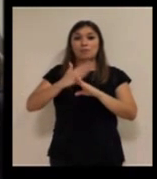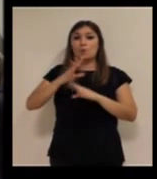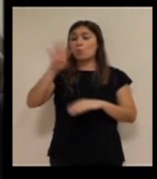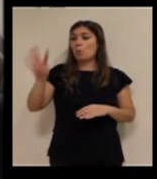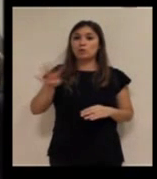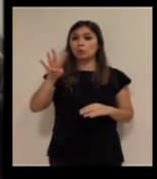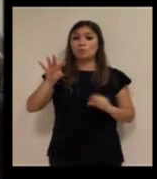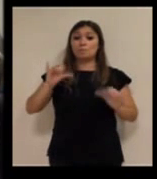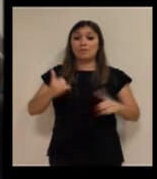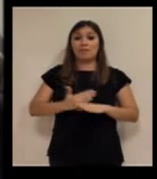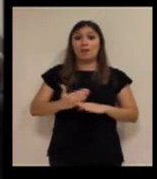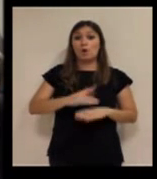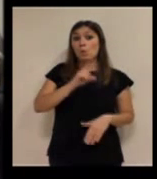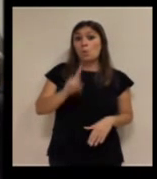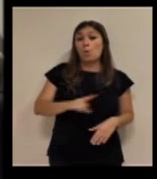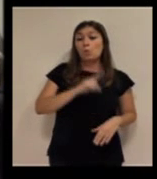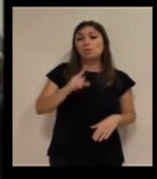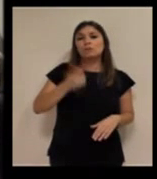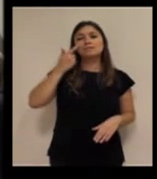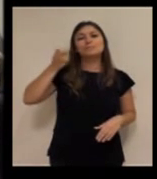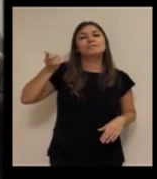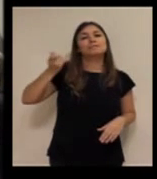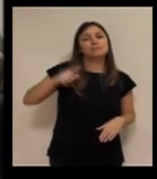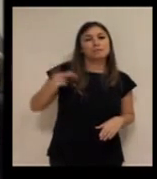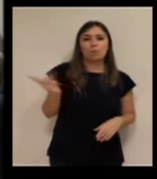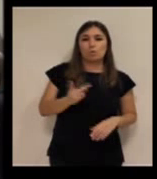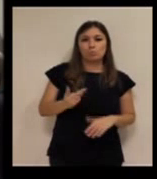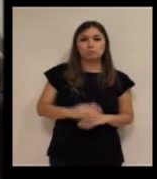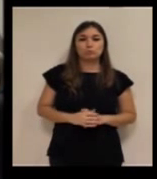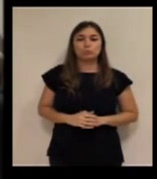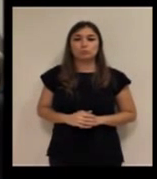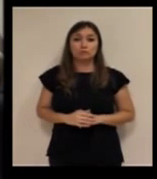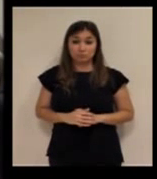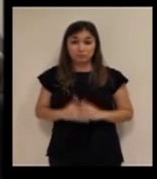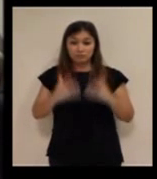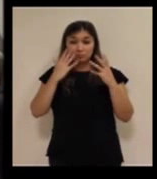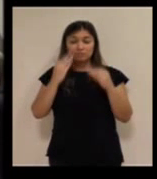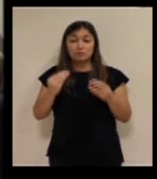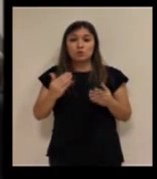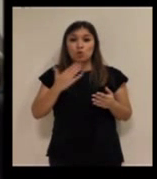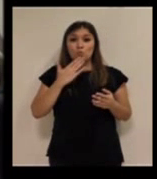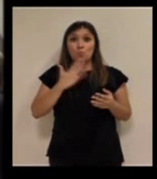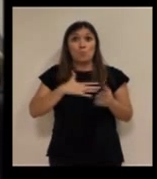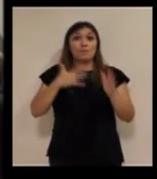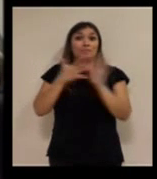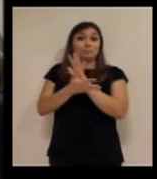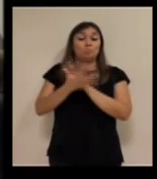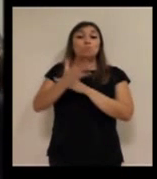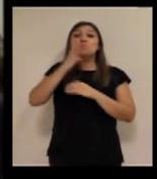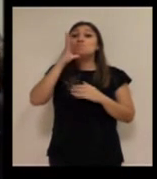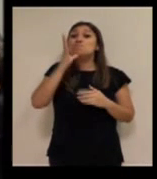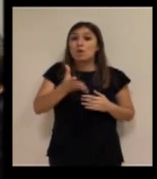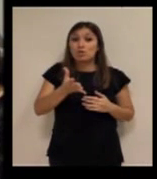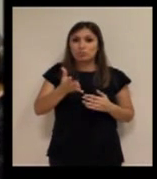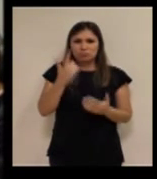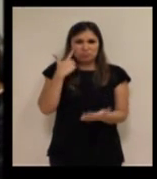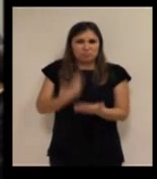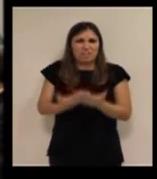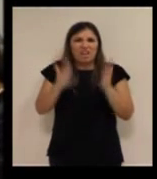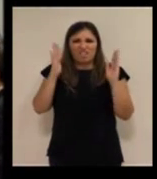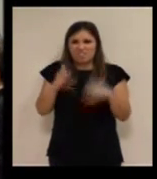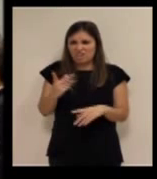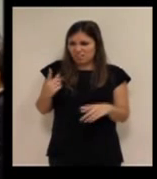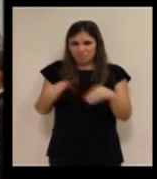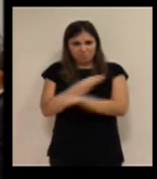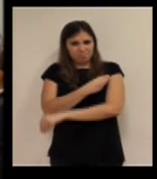4 o por el grado 1, se parecerían muchos más. O sea, puede ser una explicación a por qué hay esa